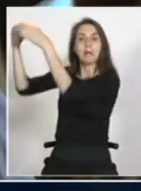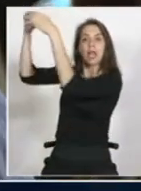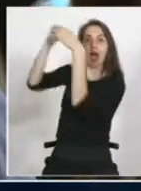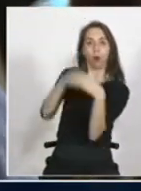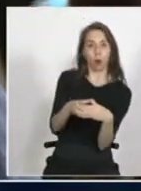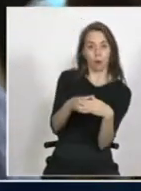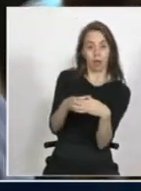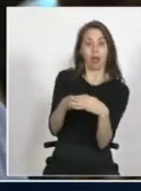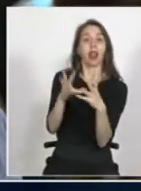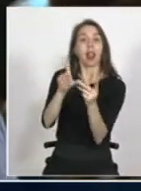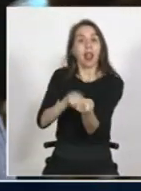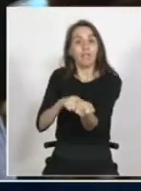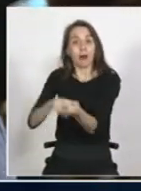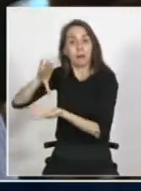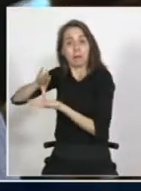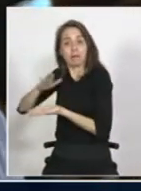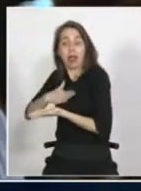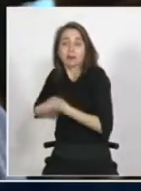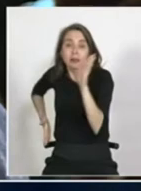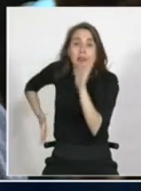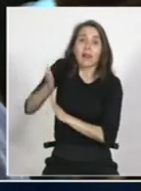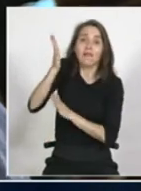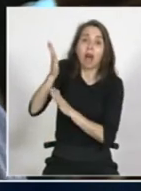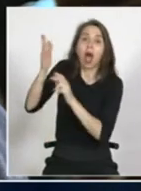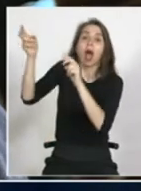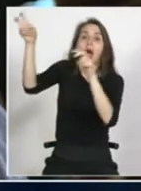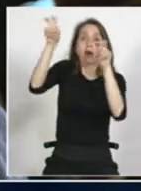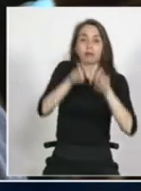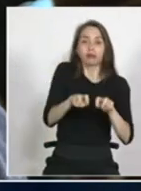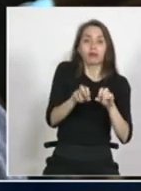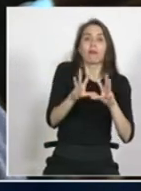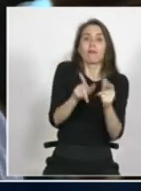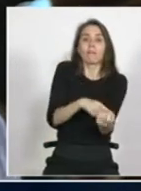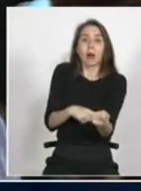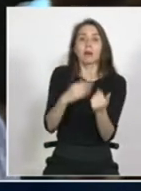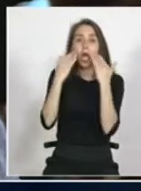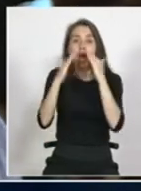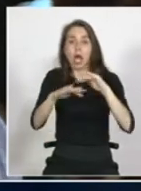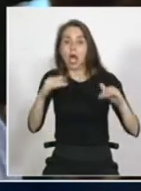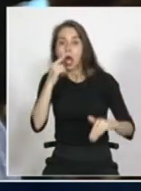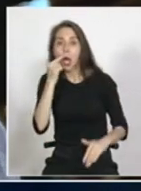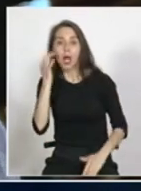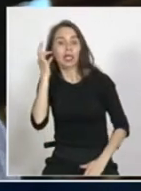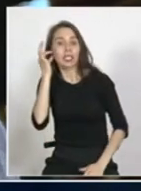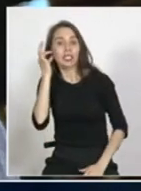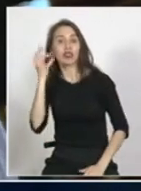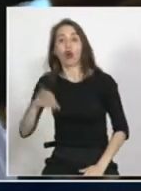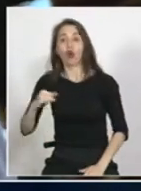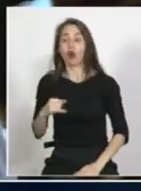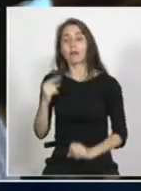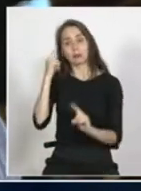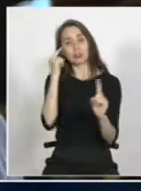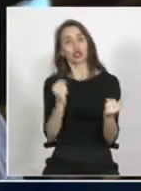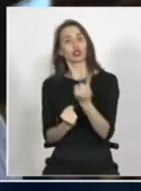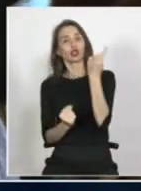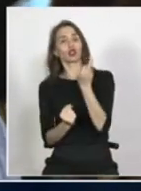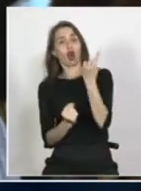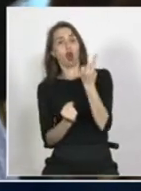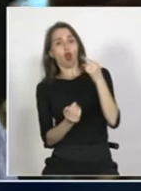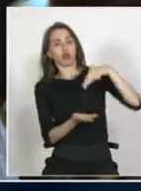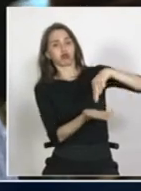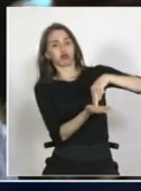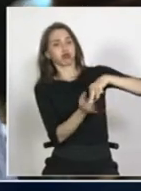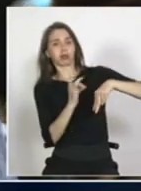migraciones familiares, y, por lo tanto, no podemos ver al niño o niña o adolescente como si estuviera aislado. Por lo mismo, lo que yo decía